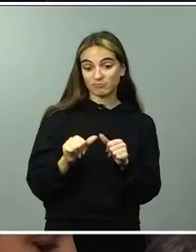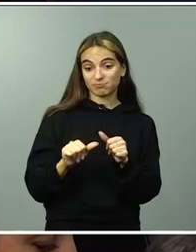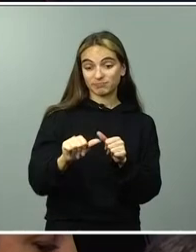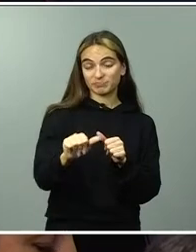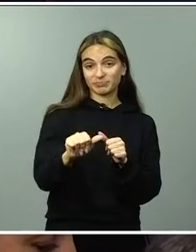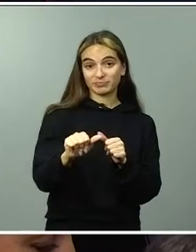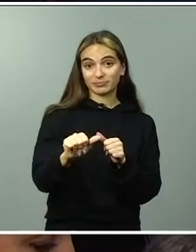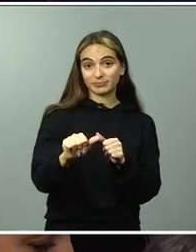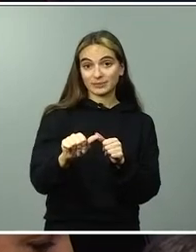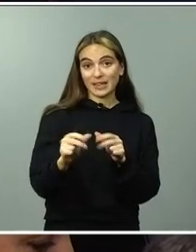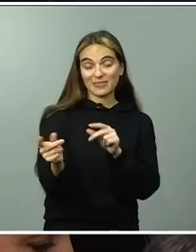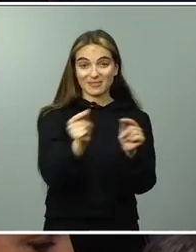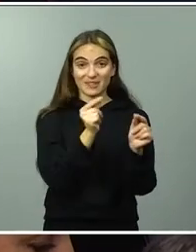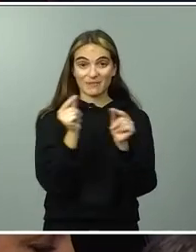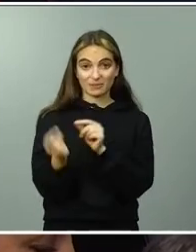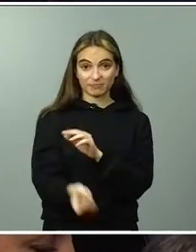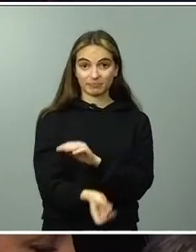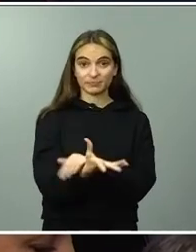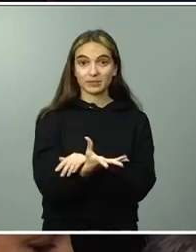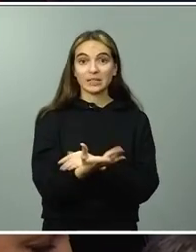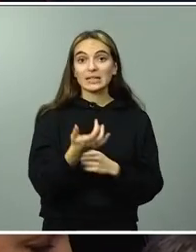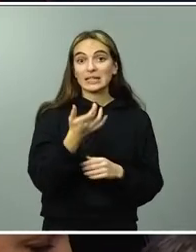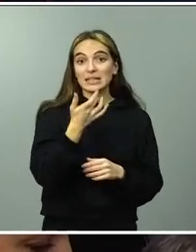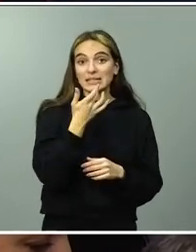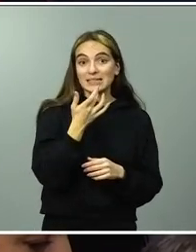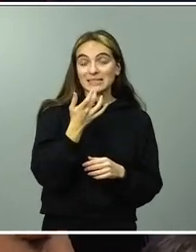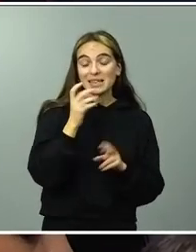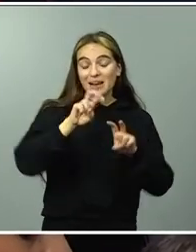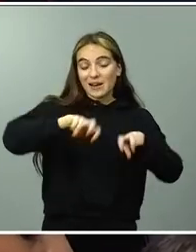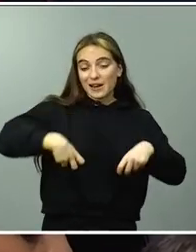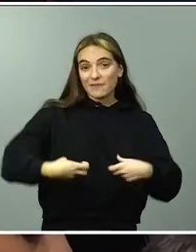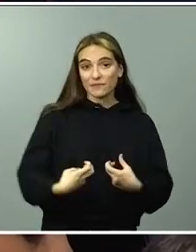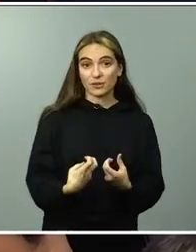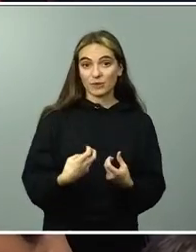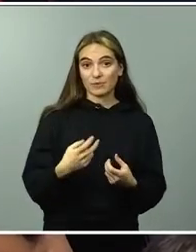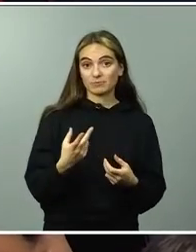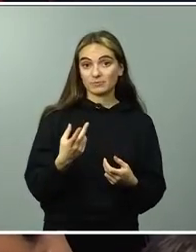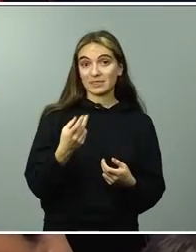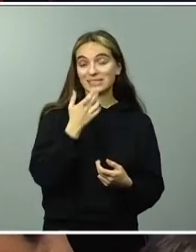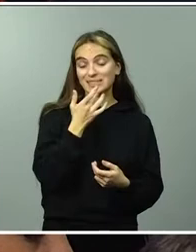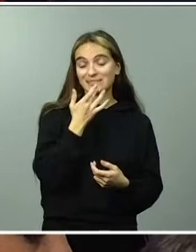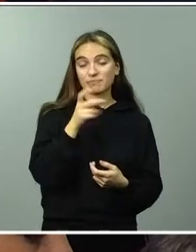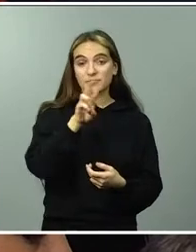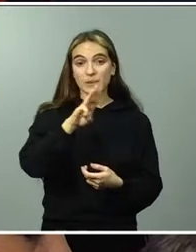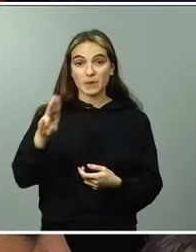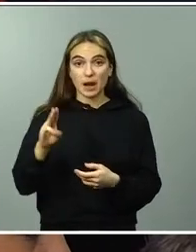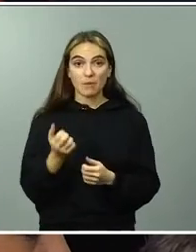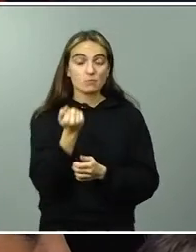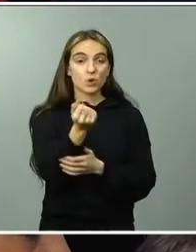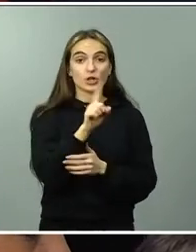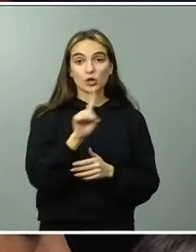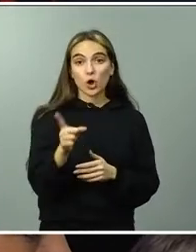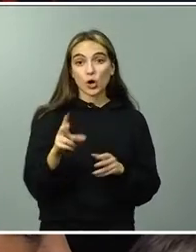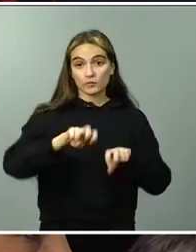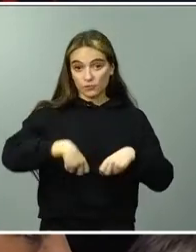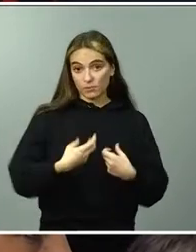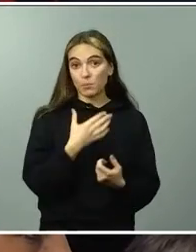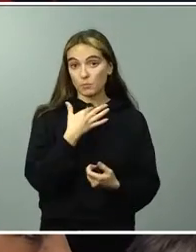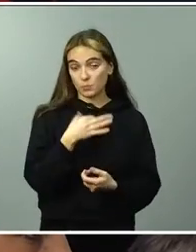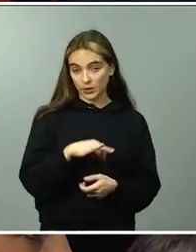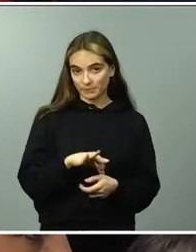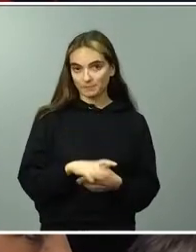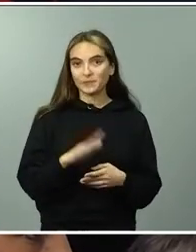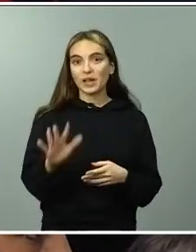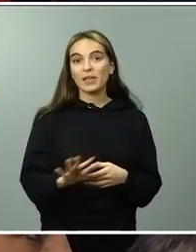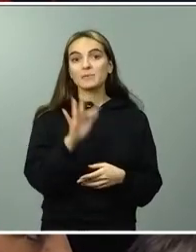forma que no sea con el apoyo del Partido Popular? Y, por último, sobre los precios de los alimentos. El ministro de Agricultura, el señor Planas, dijo ayer